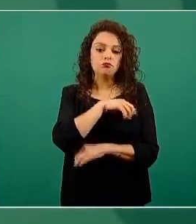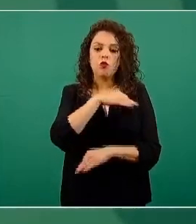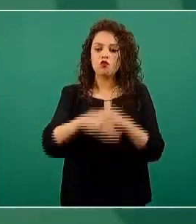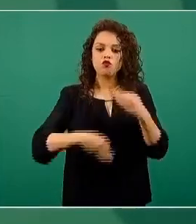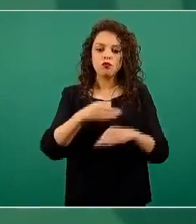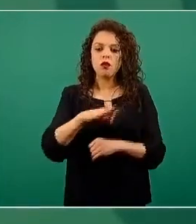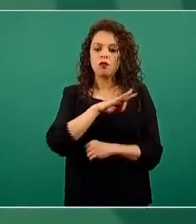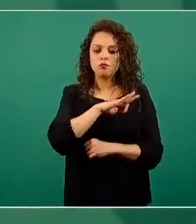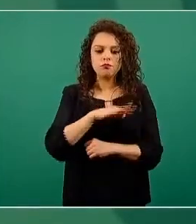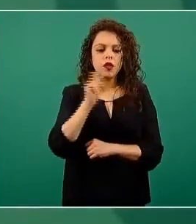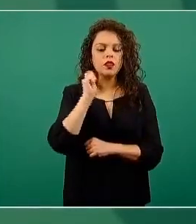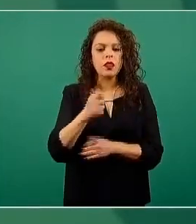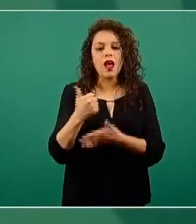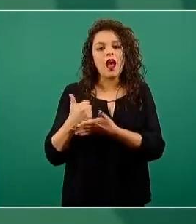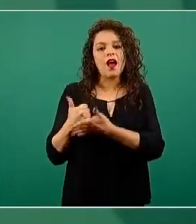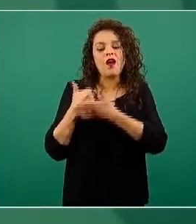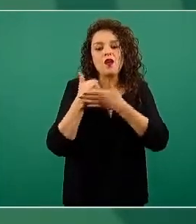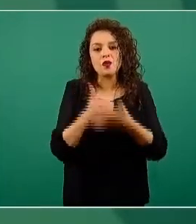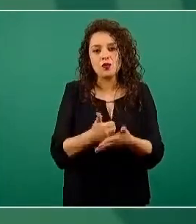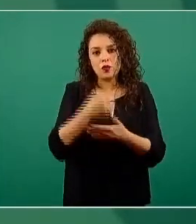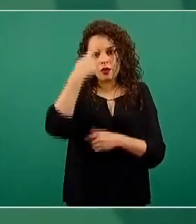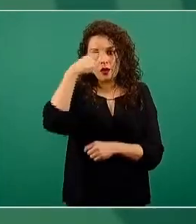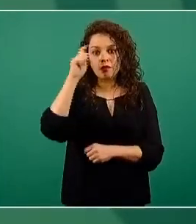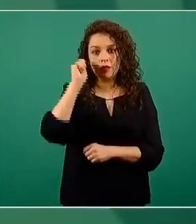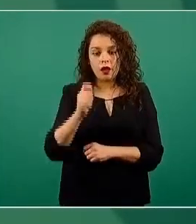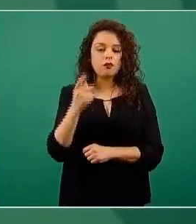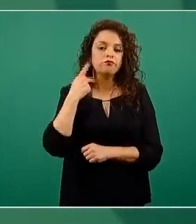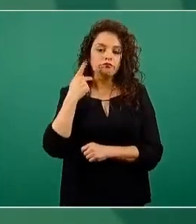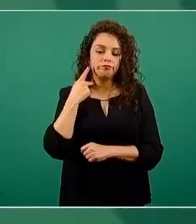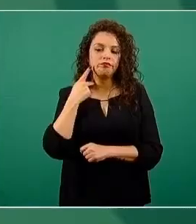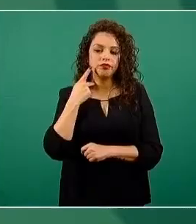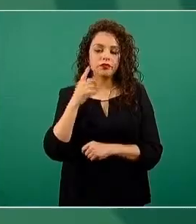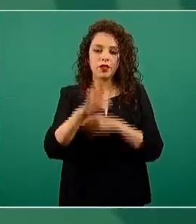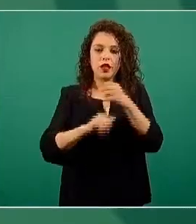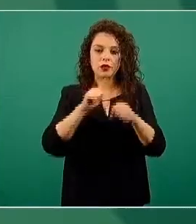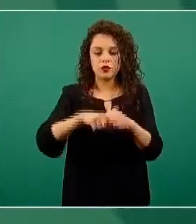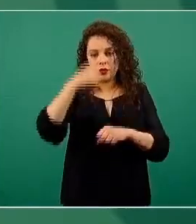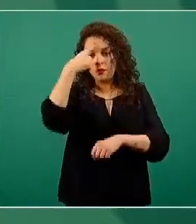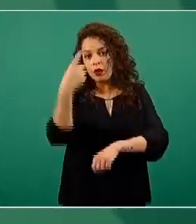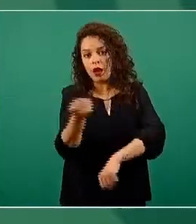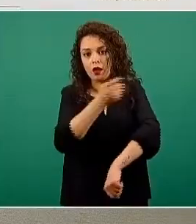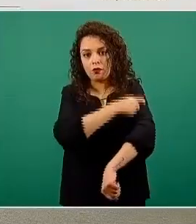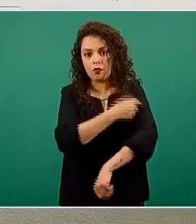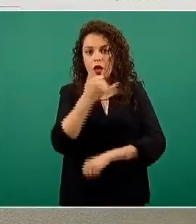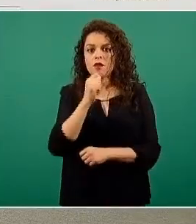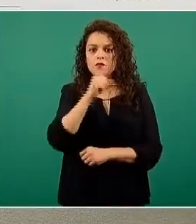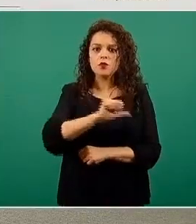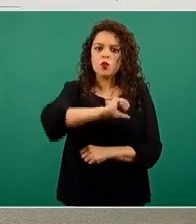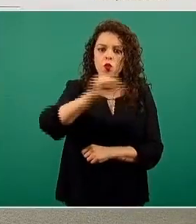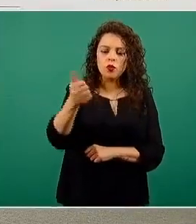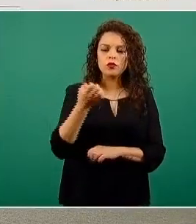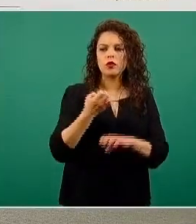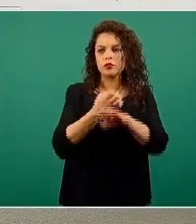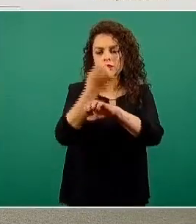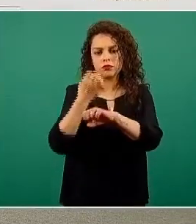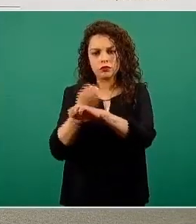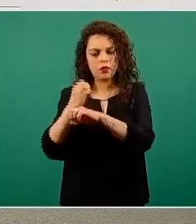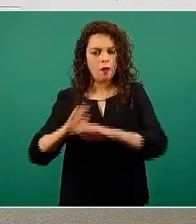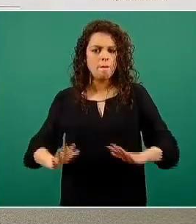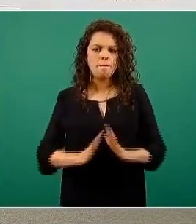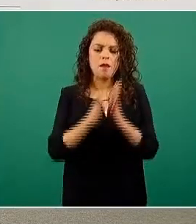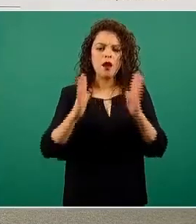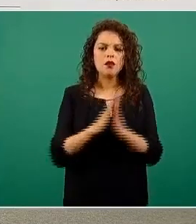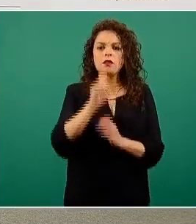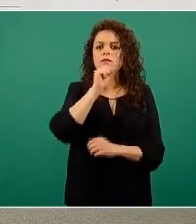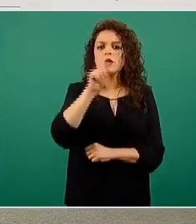contribuir y colaborar en la política nacional de vacunación, así como otras entidades que participan del